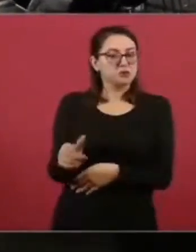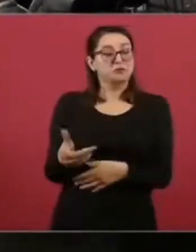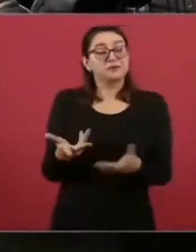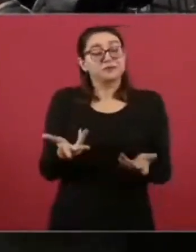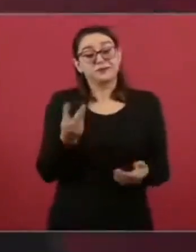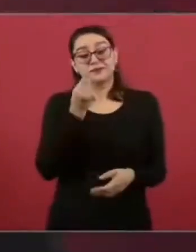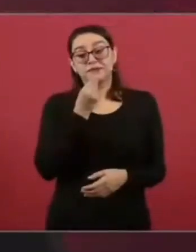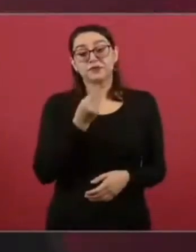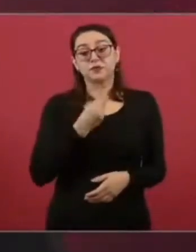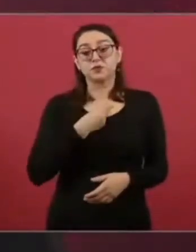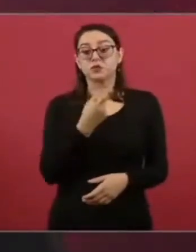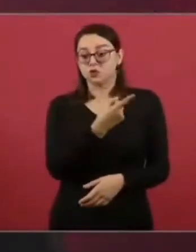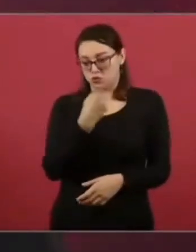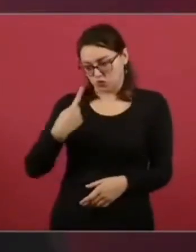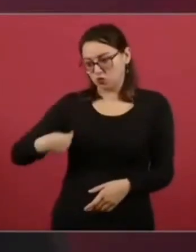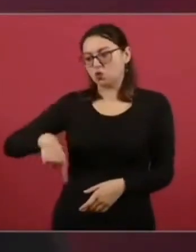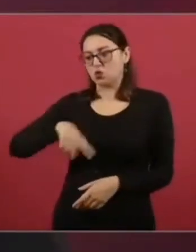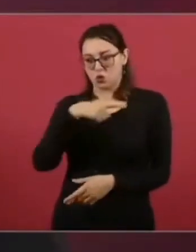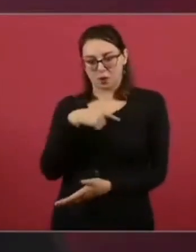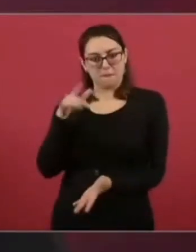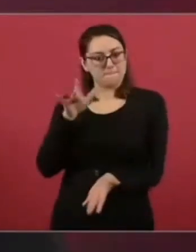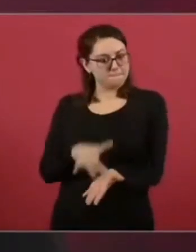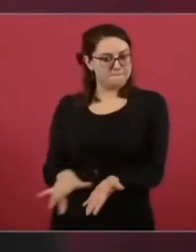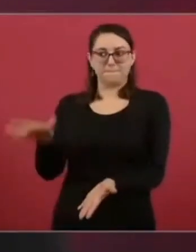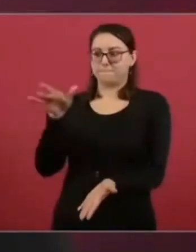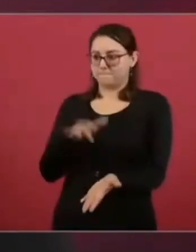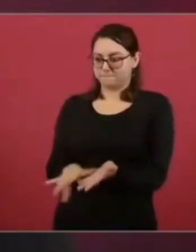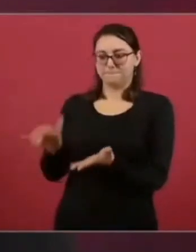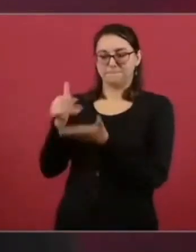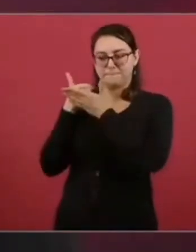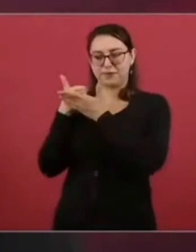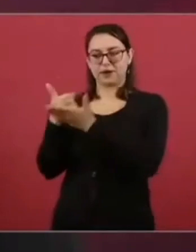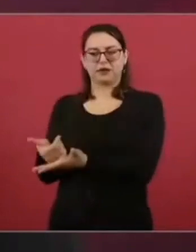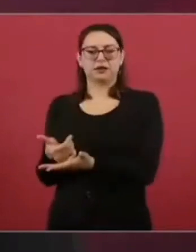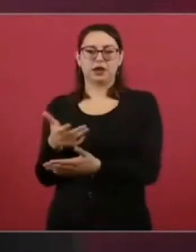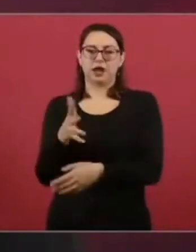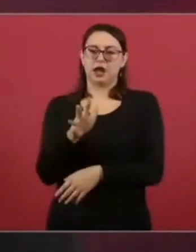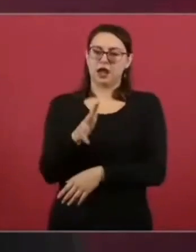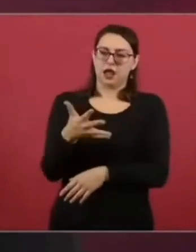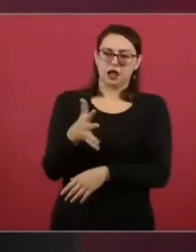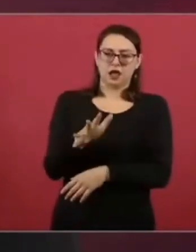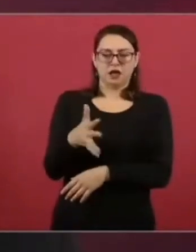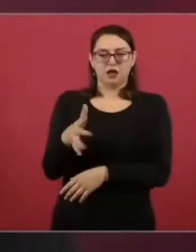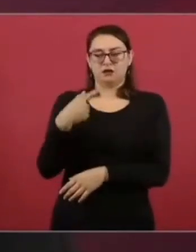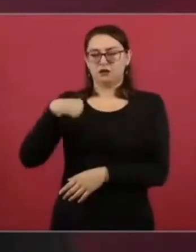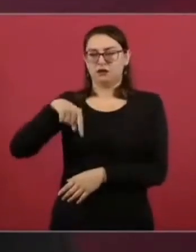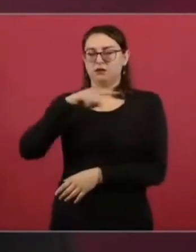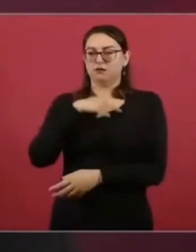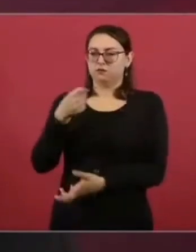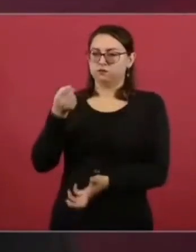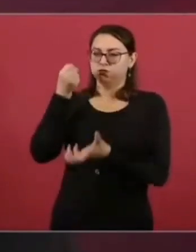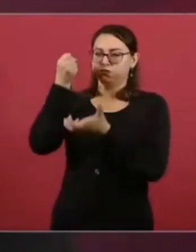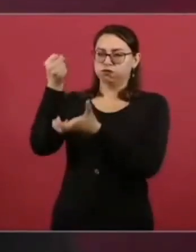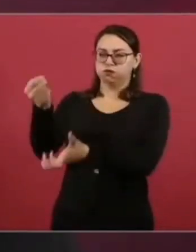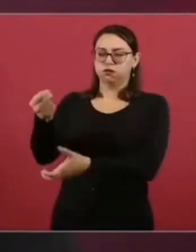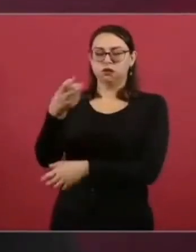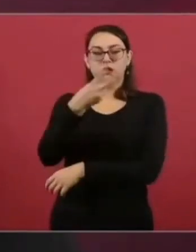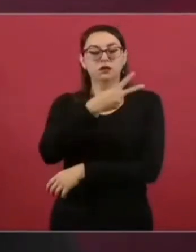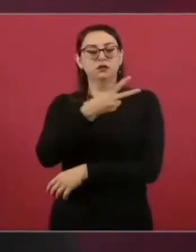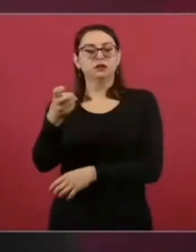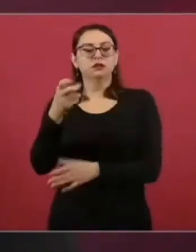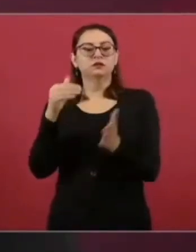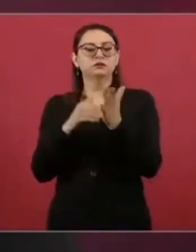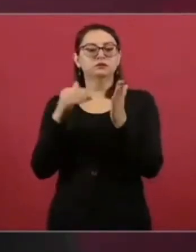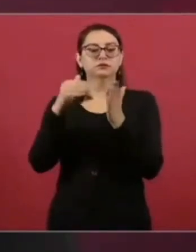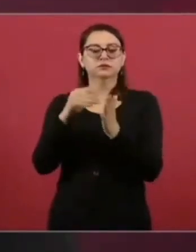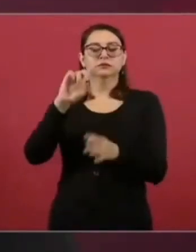invirtiendo cerca de 200 millones de dólares para apoyar a nuestros hermanos